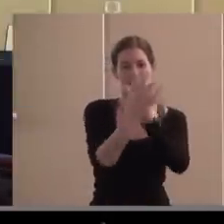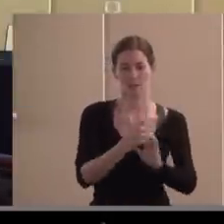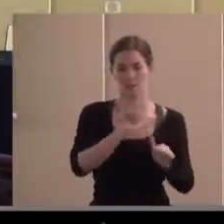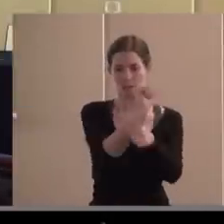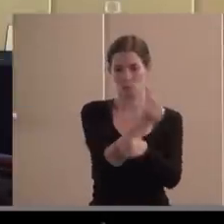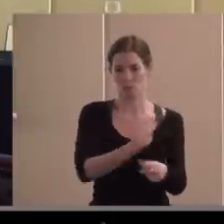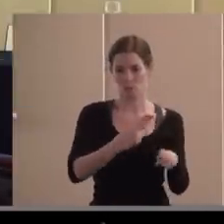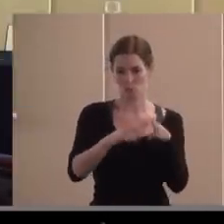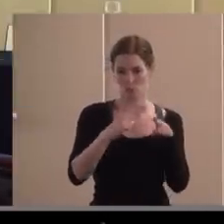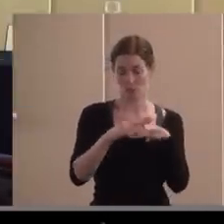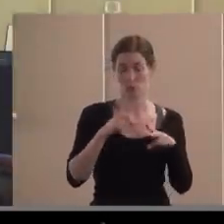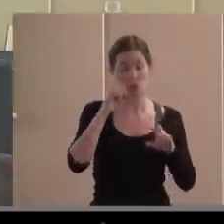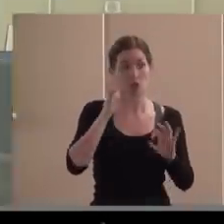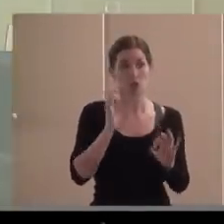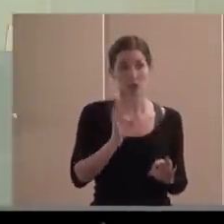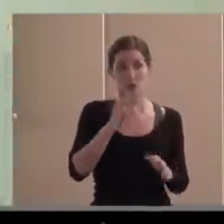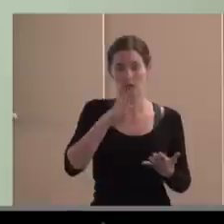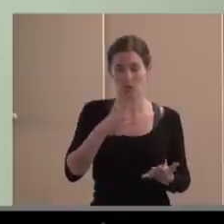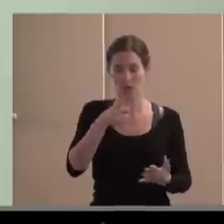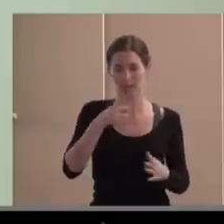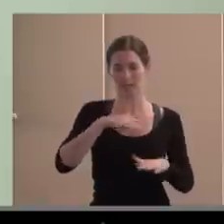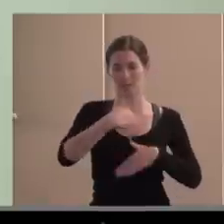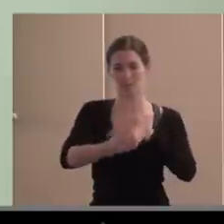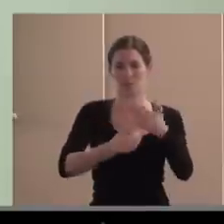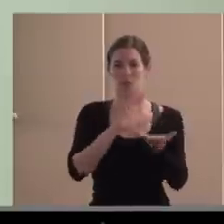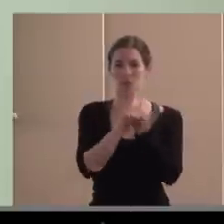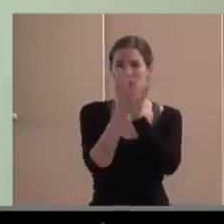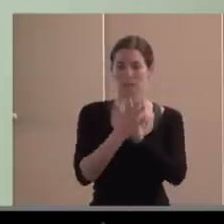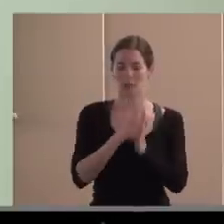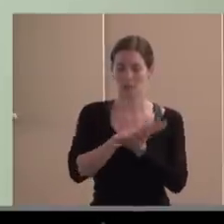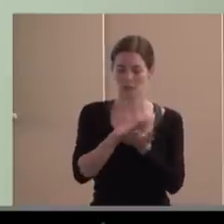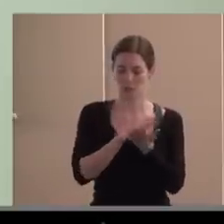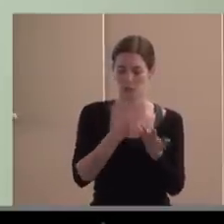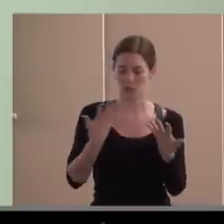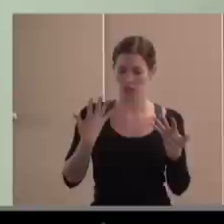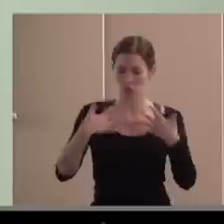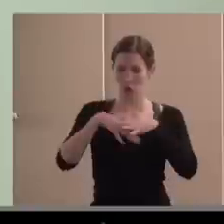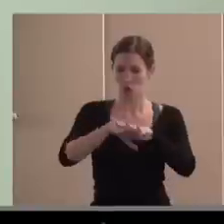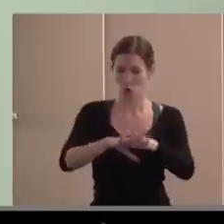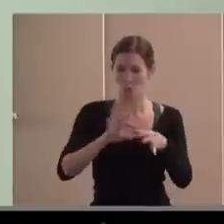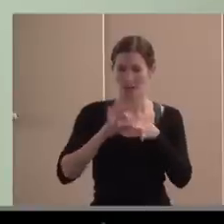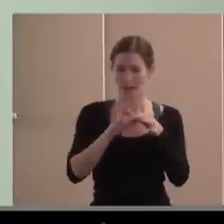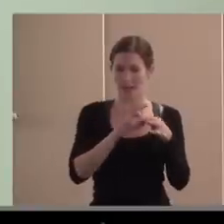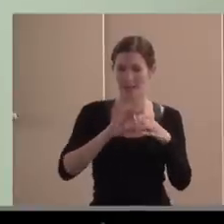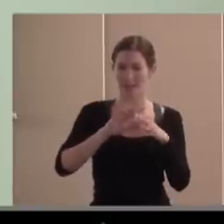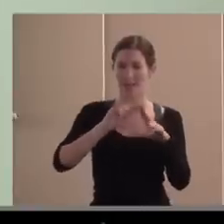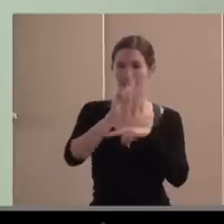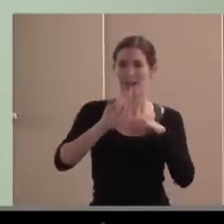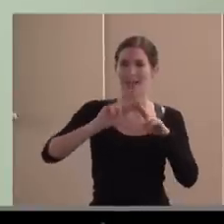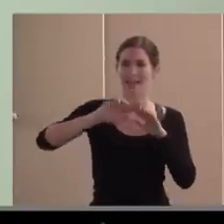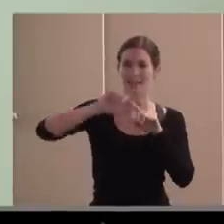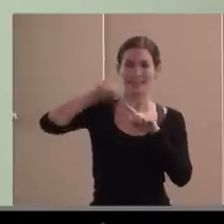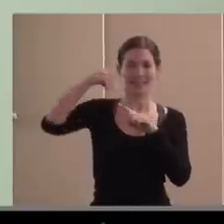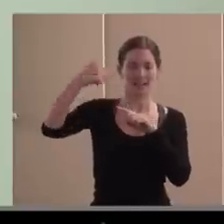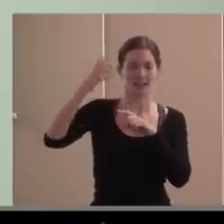cuando estoy pensando en la convergencia, en la internacionalización, en la definición de modelos más puros, la cierta separación